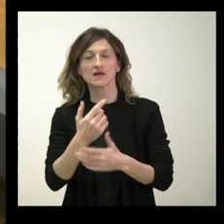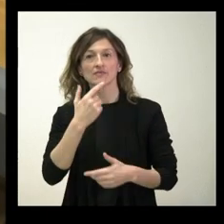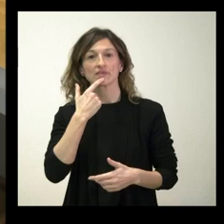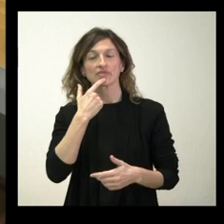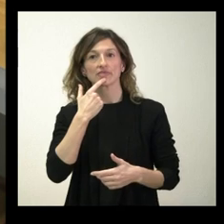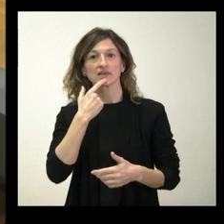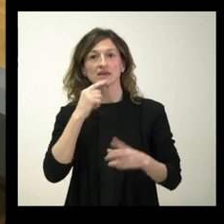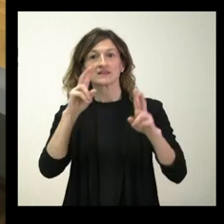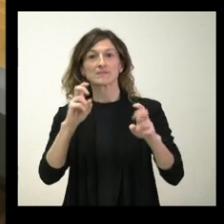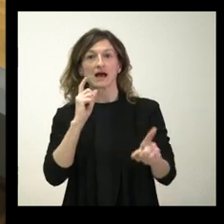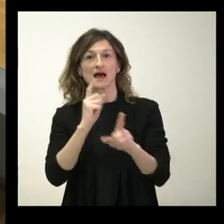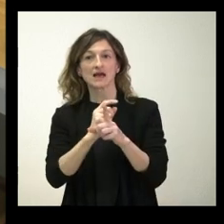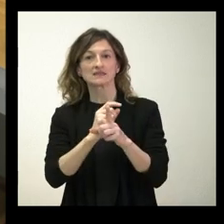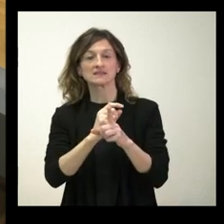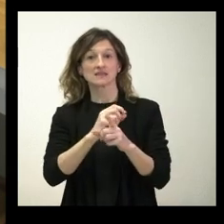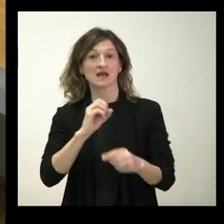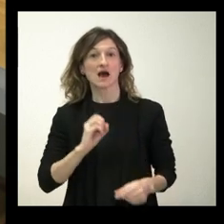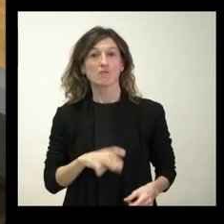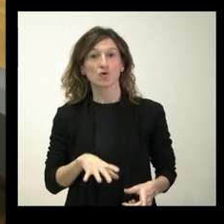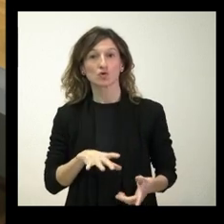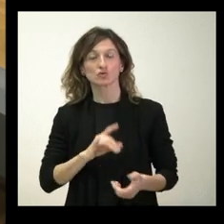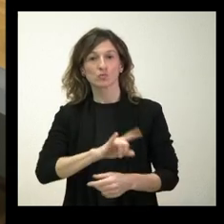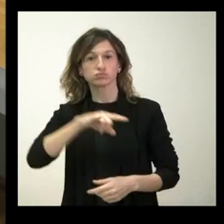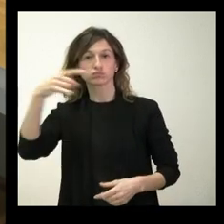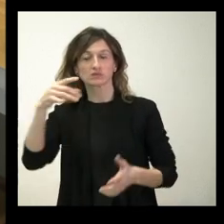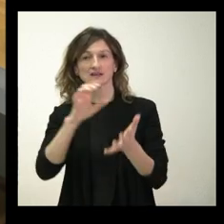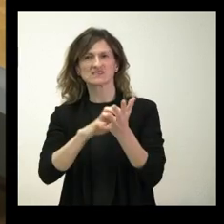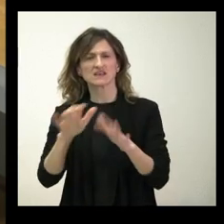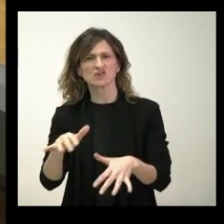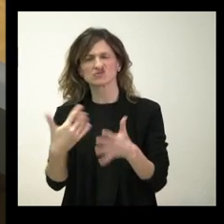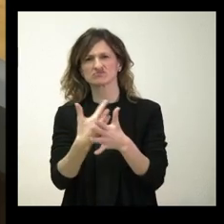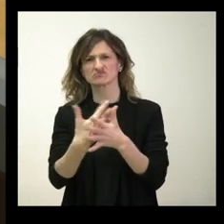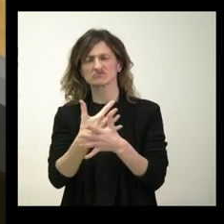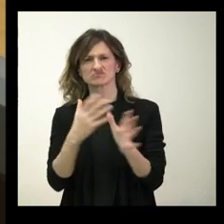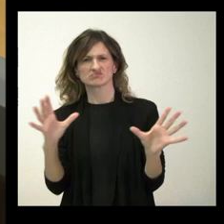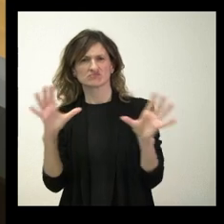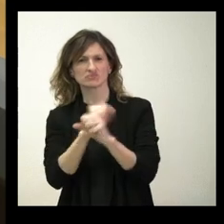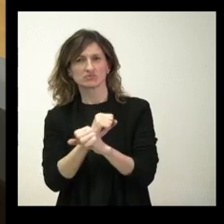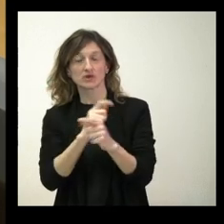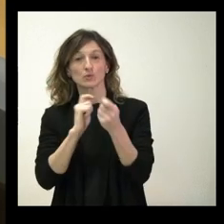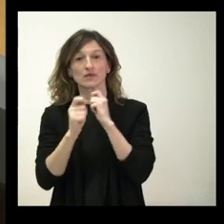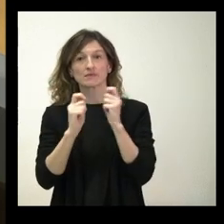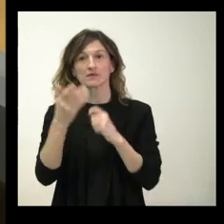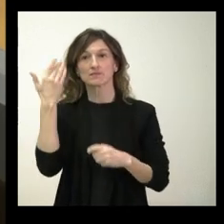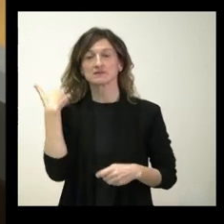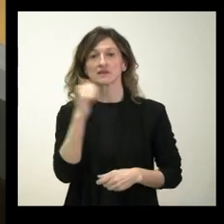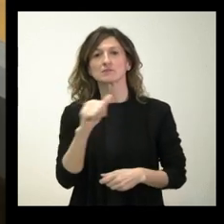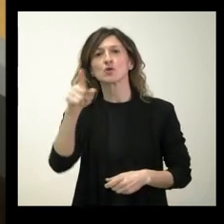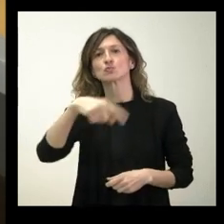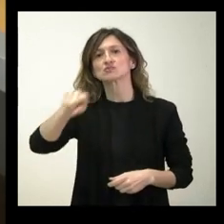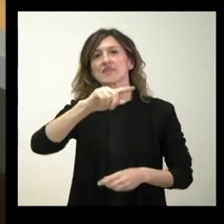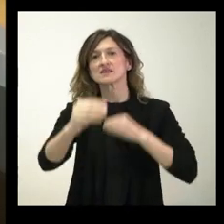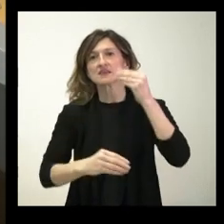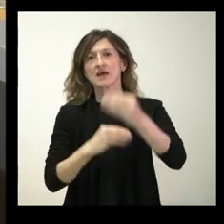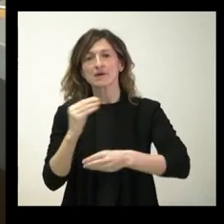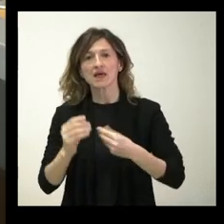medidas antiabortos se van a aplicar en Castilla y León. No me quedó claro, seguí la rueda de prensa de la semana pasada, qué van a hacer ustedes, porque